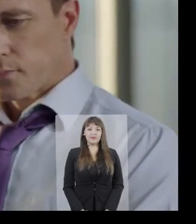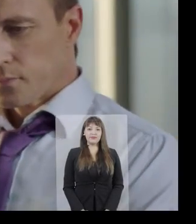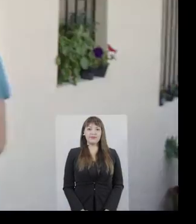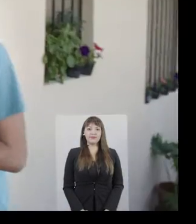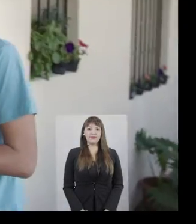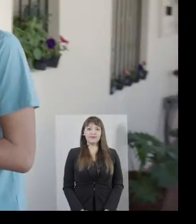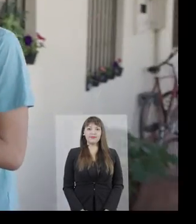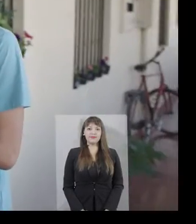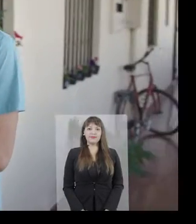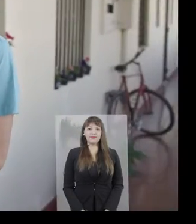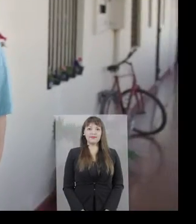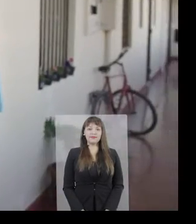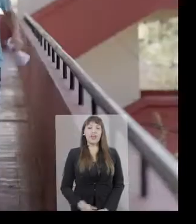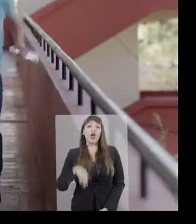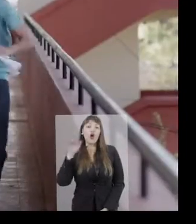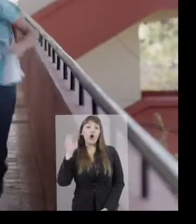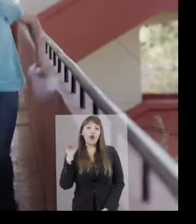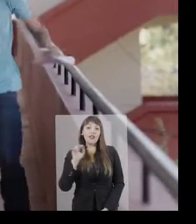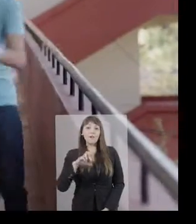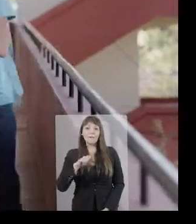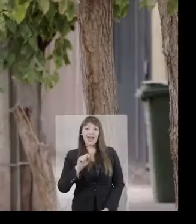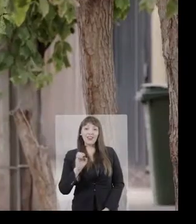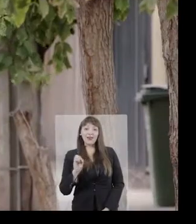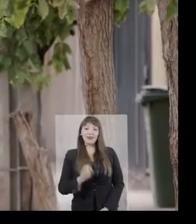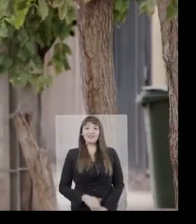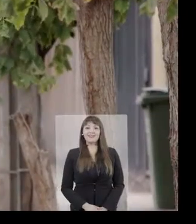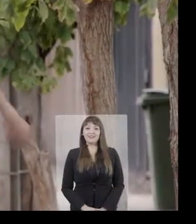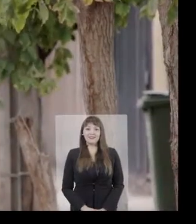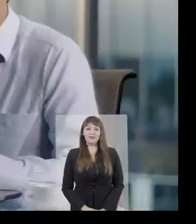P M